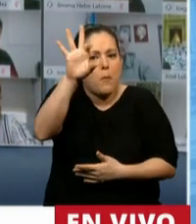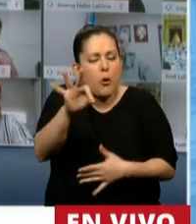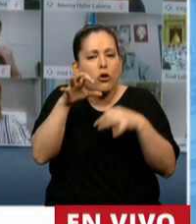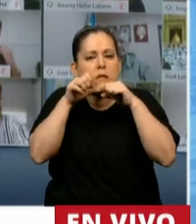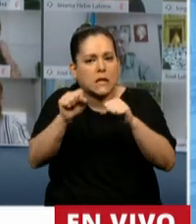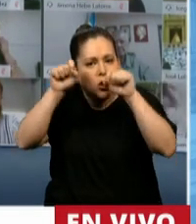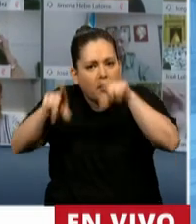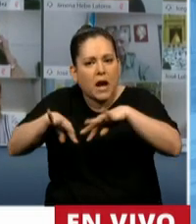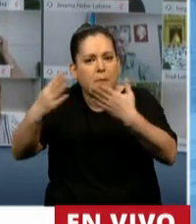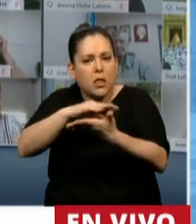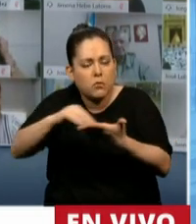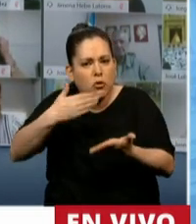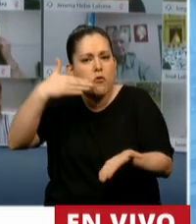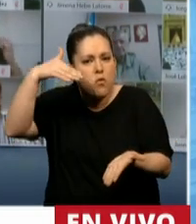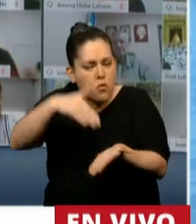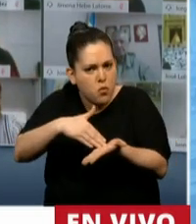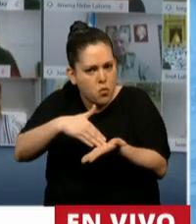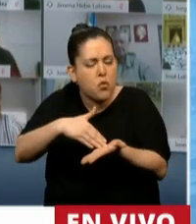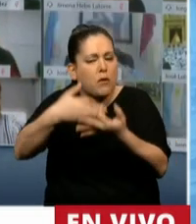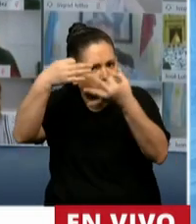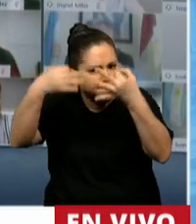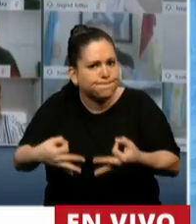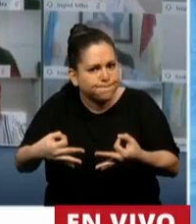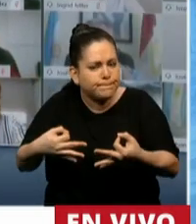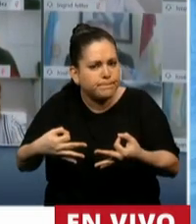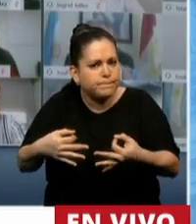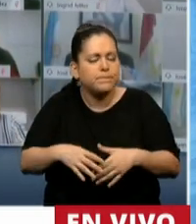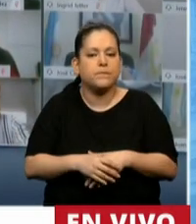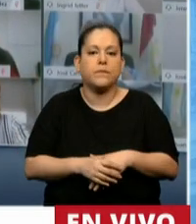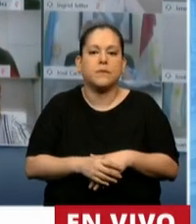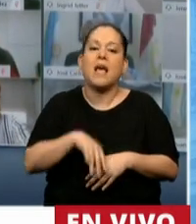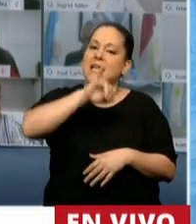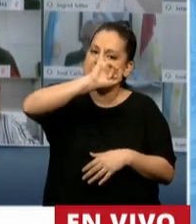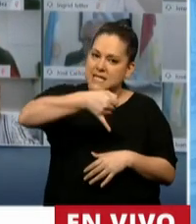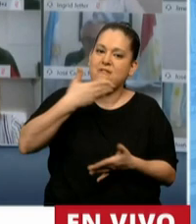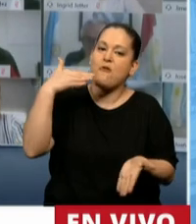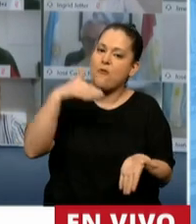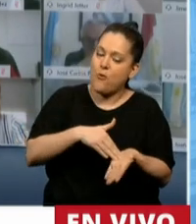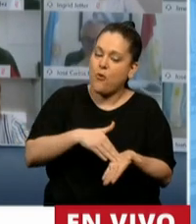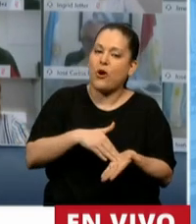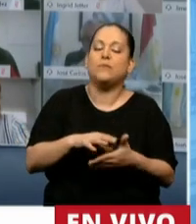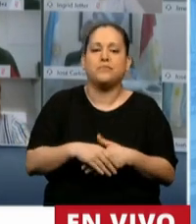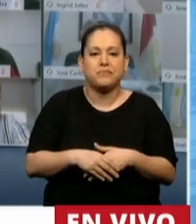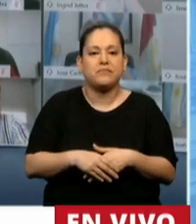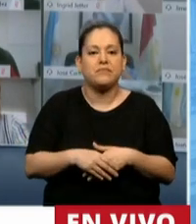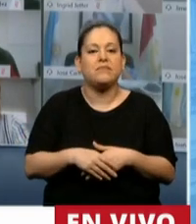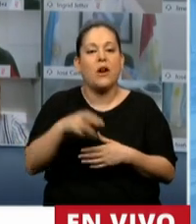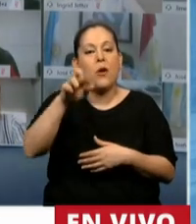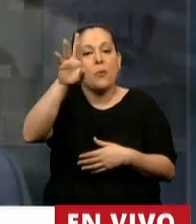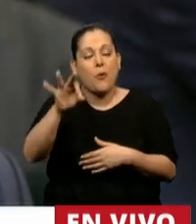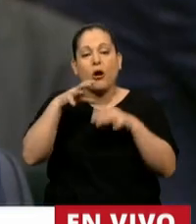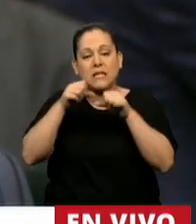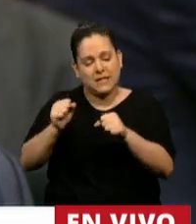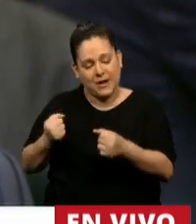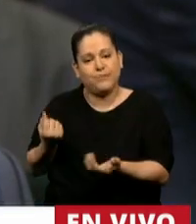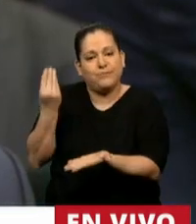Honorable Cámara de Diputados de la Nación que os ha sido confiado. Sí, juro. Invito al señor Prosecretario